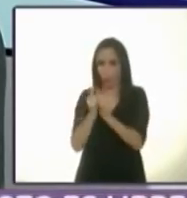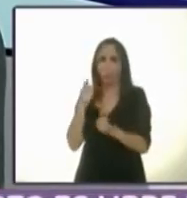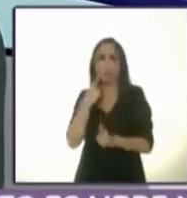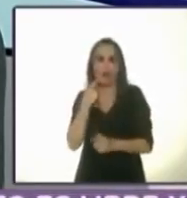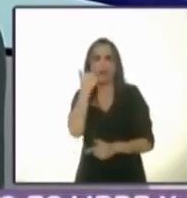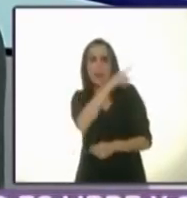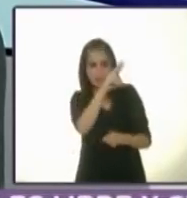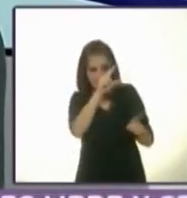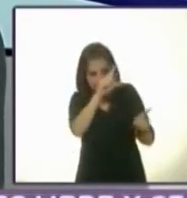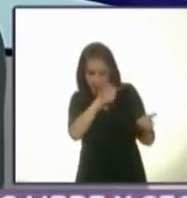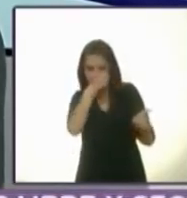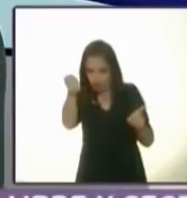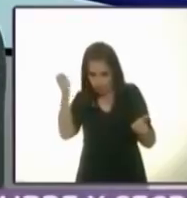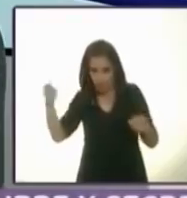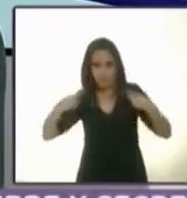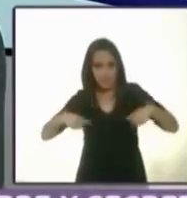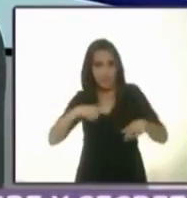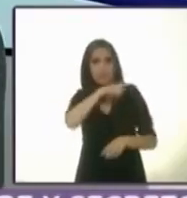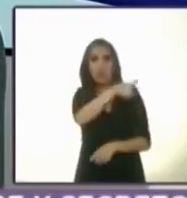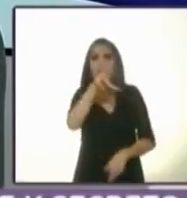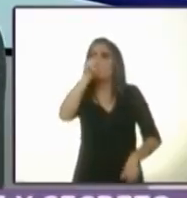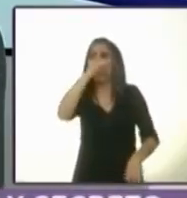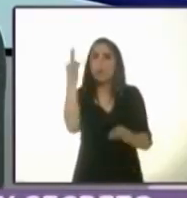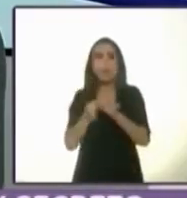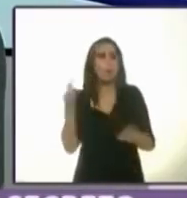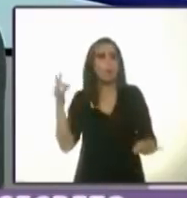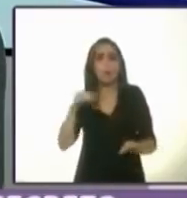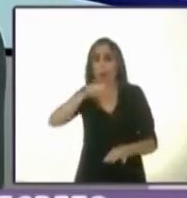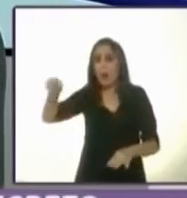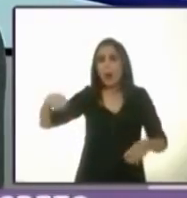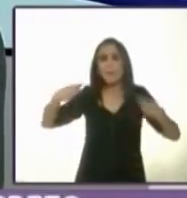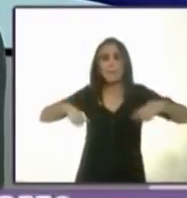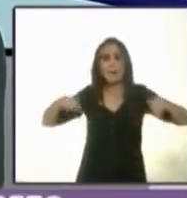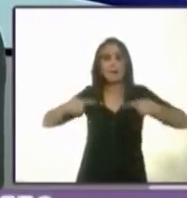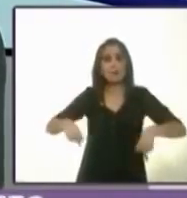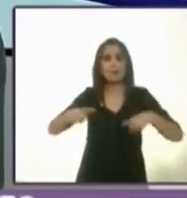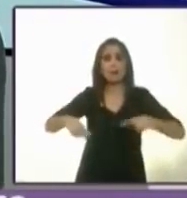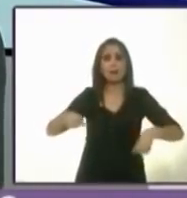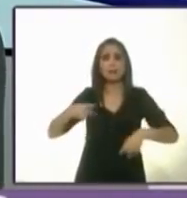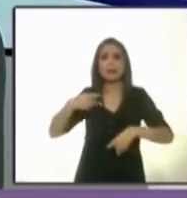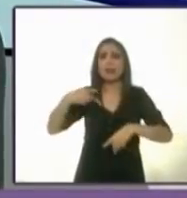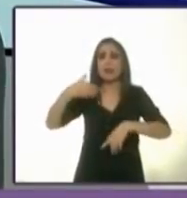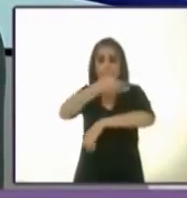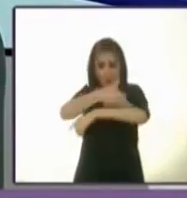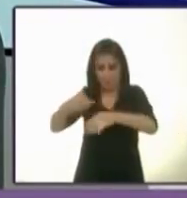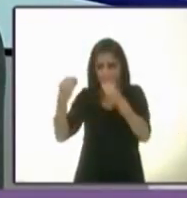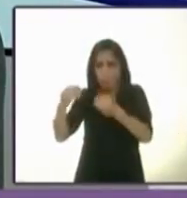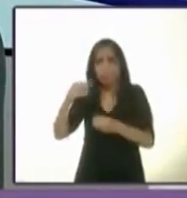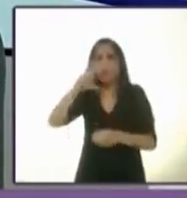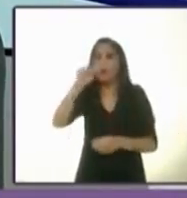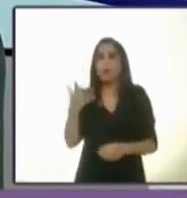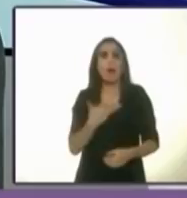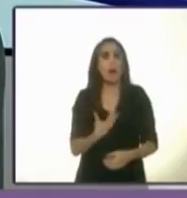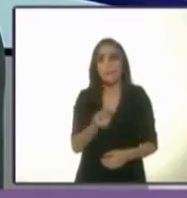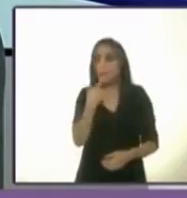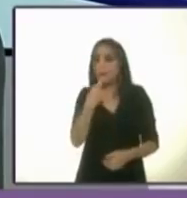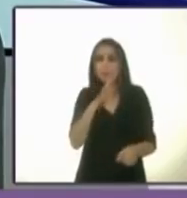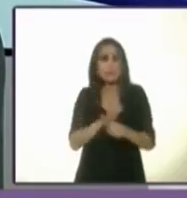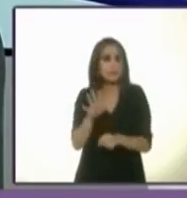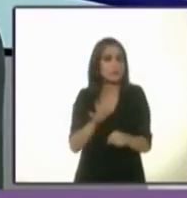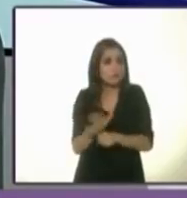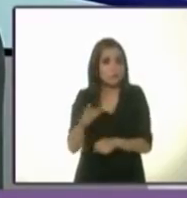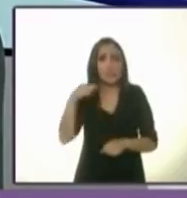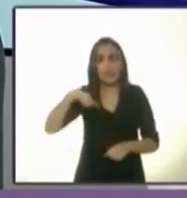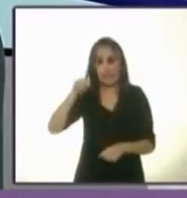y no le cumplió a la gente. Hoy miles de familias sufren el desabasto de medicinas en nuestro país. El Partido Verde